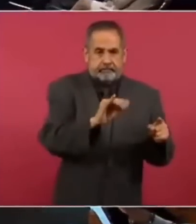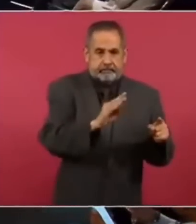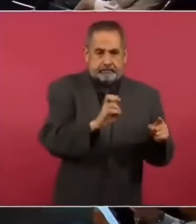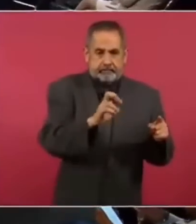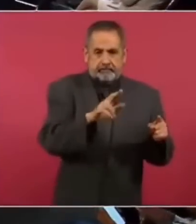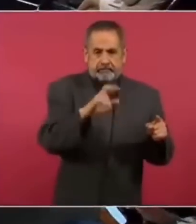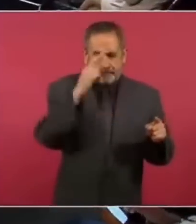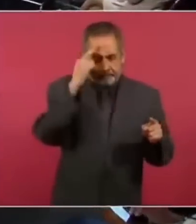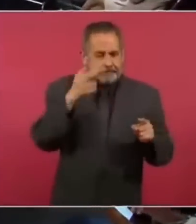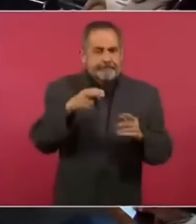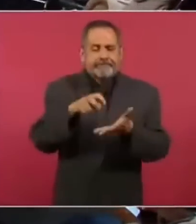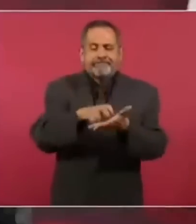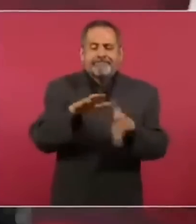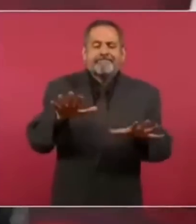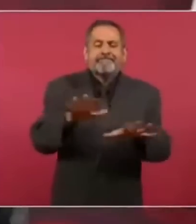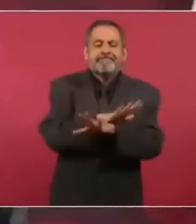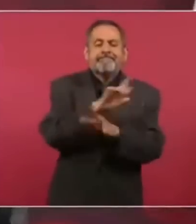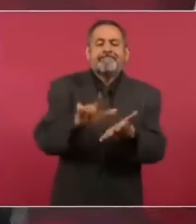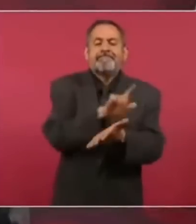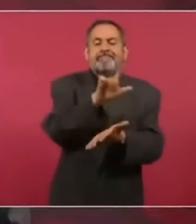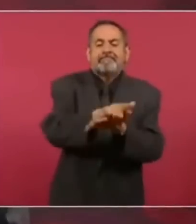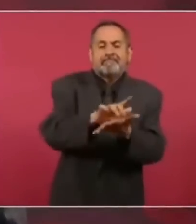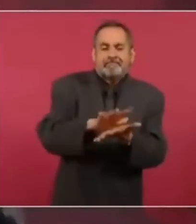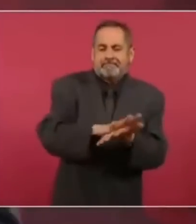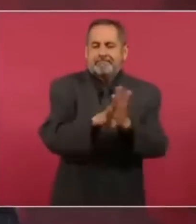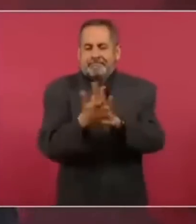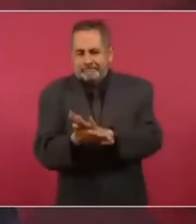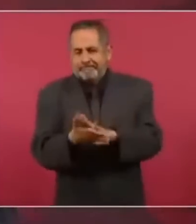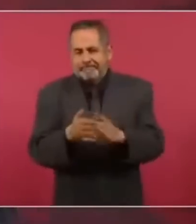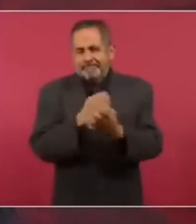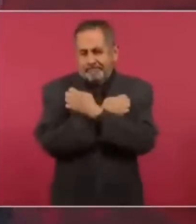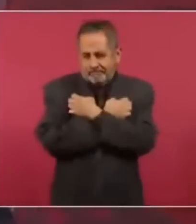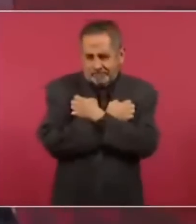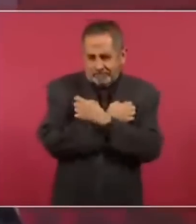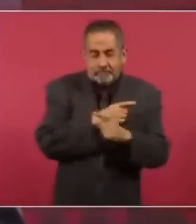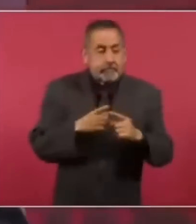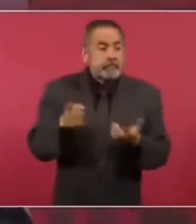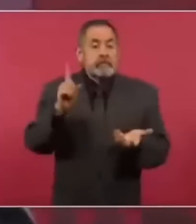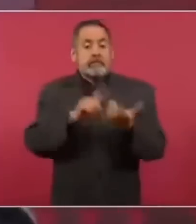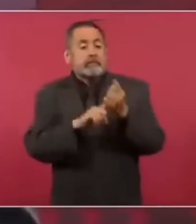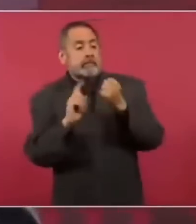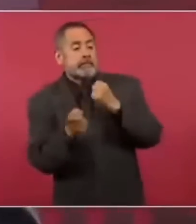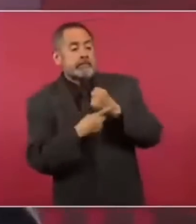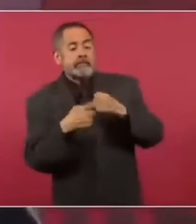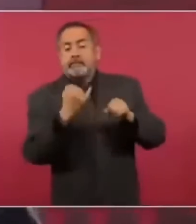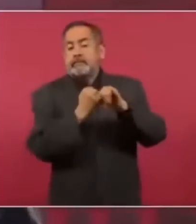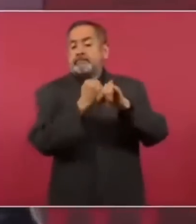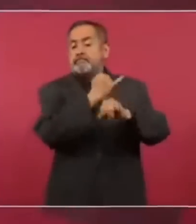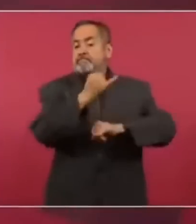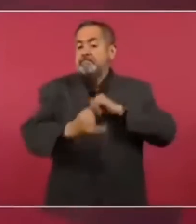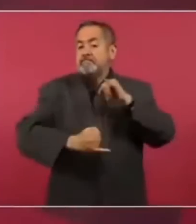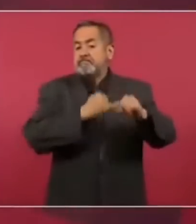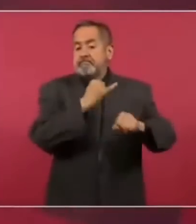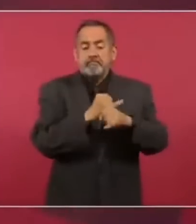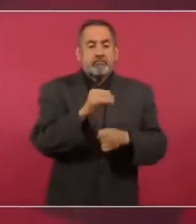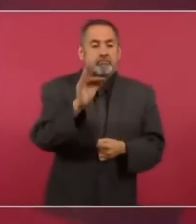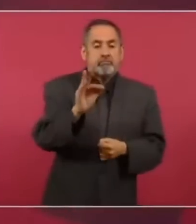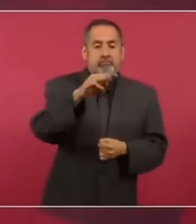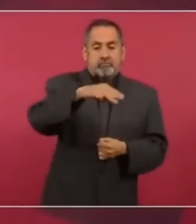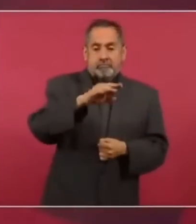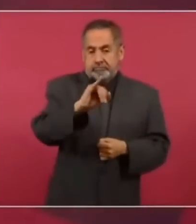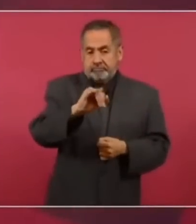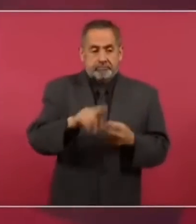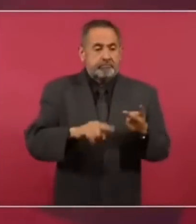reformas estructurales desde los organismos financieros internacionales, el Fondo Monetario